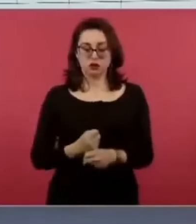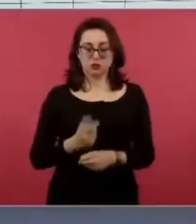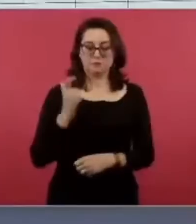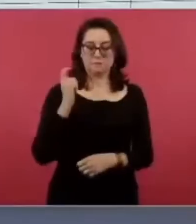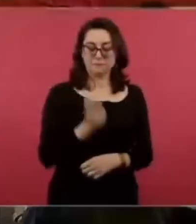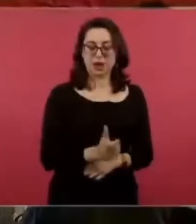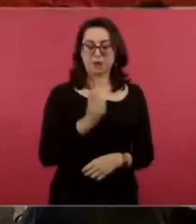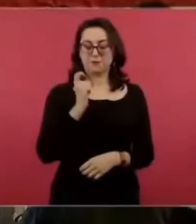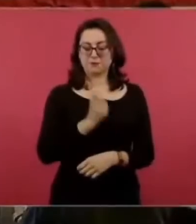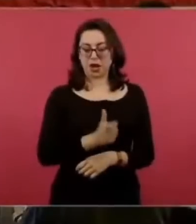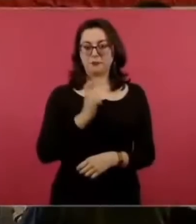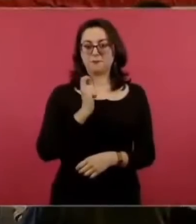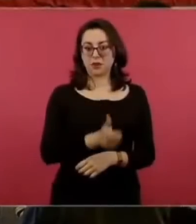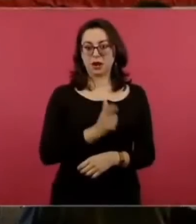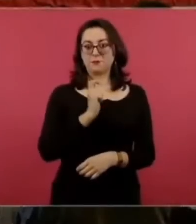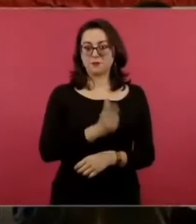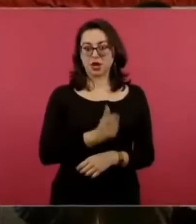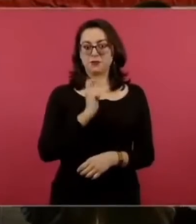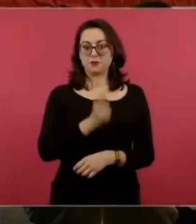este sí